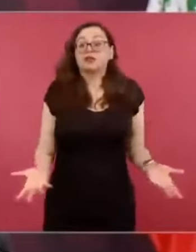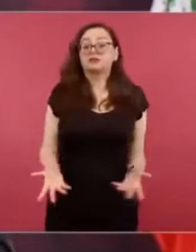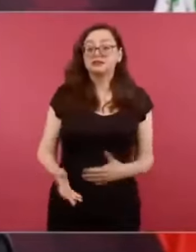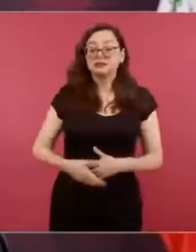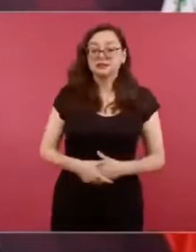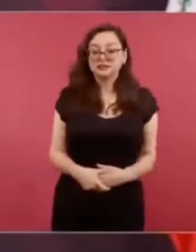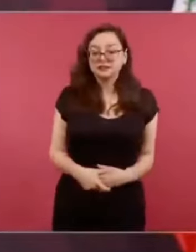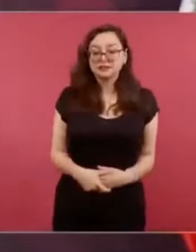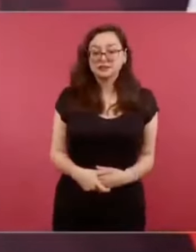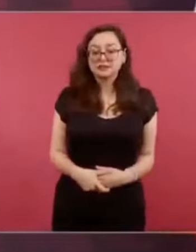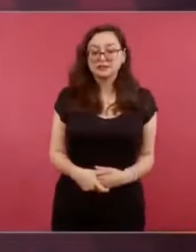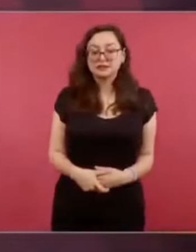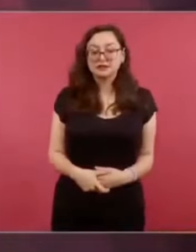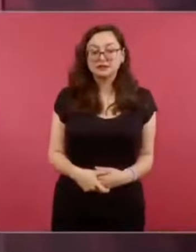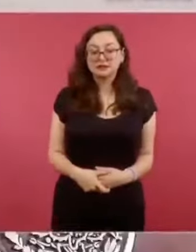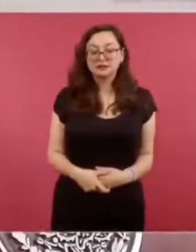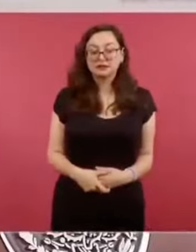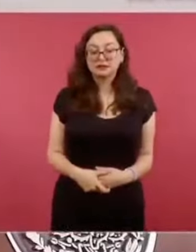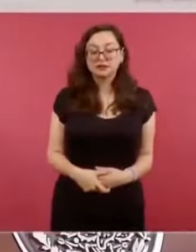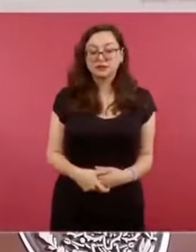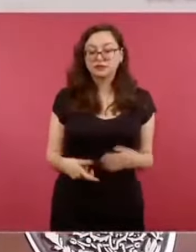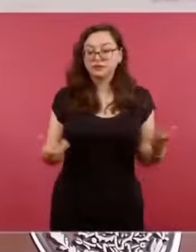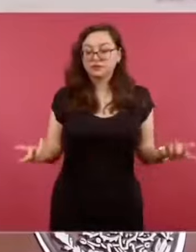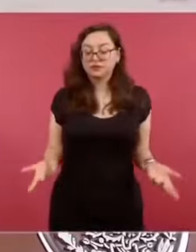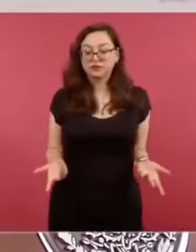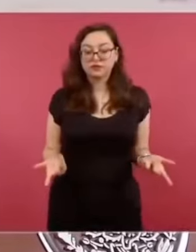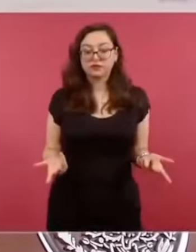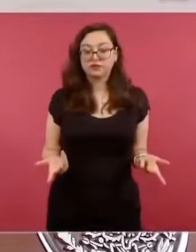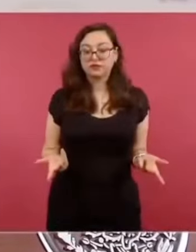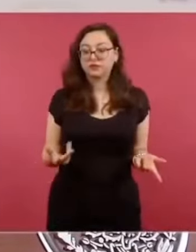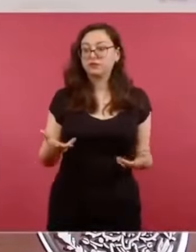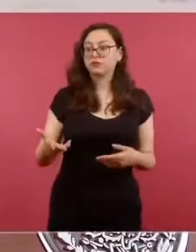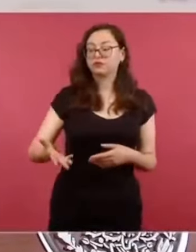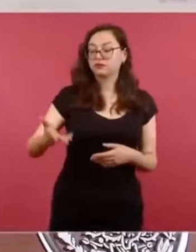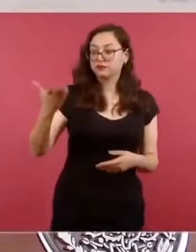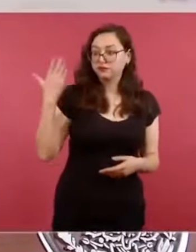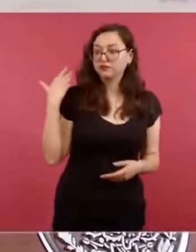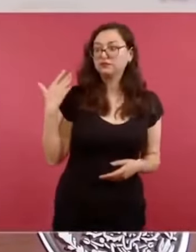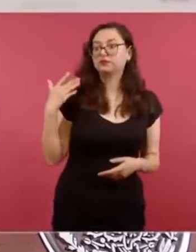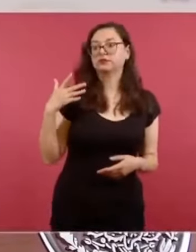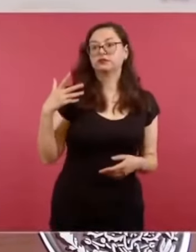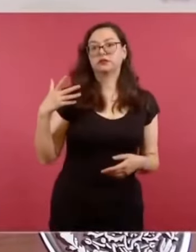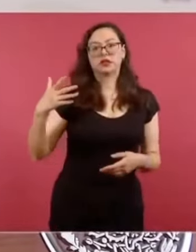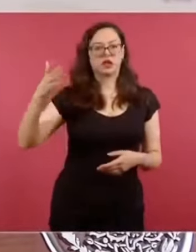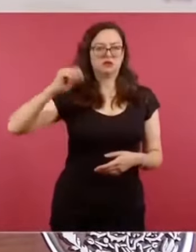Acabaron con la movilidad social que existía antes,